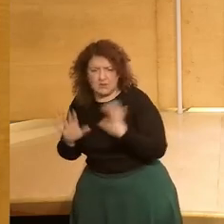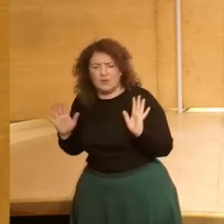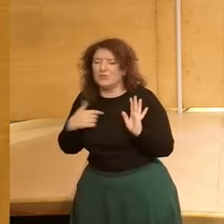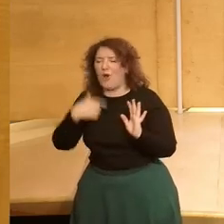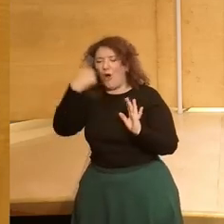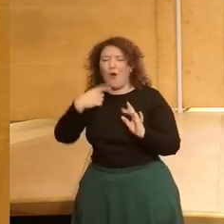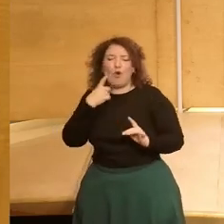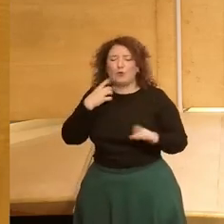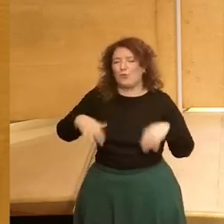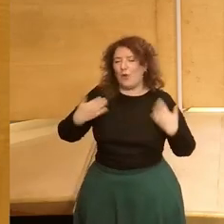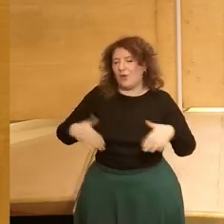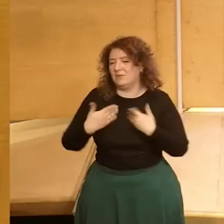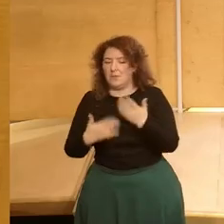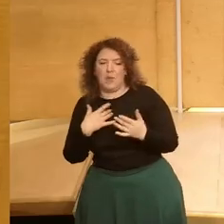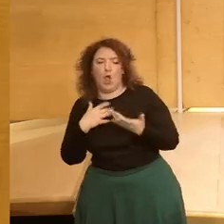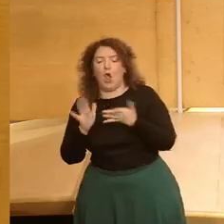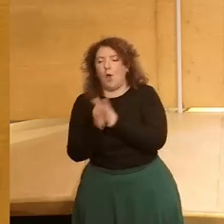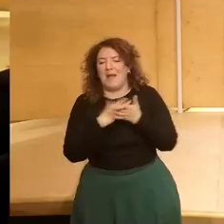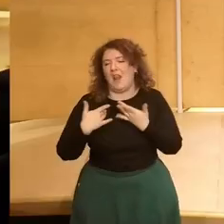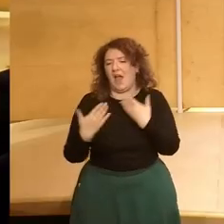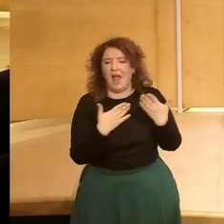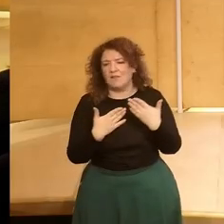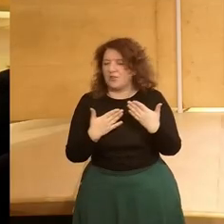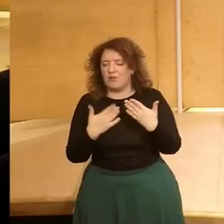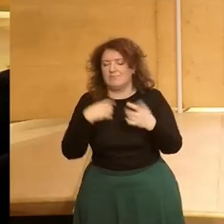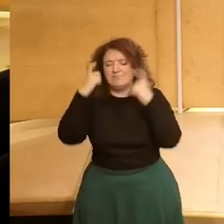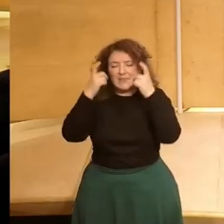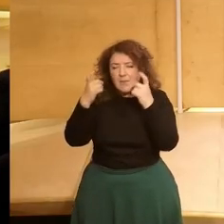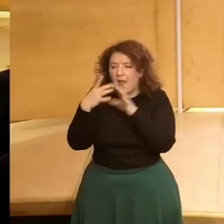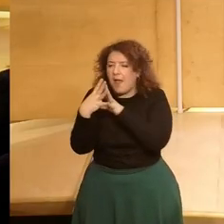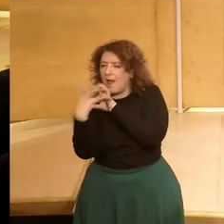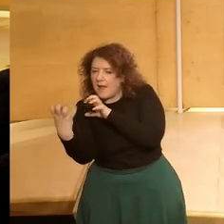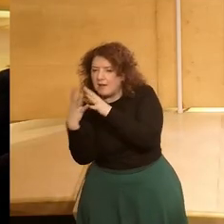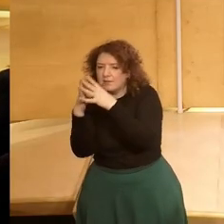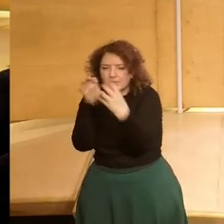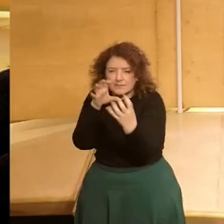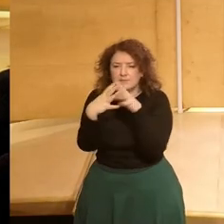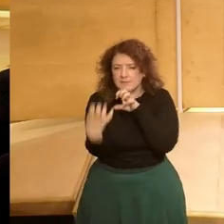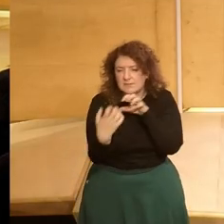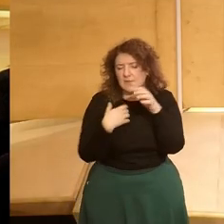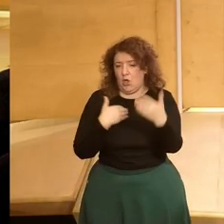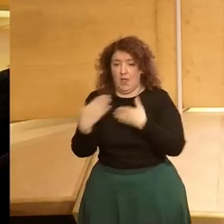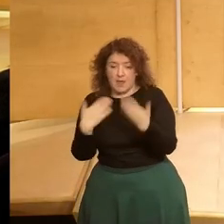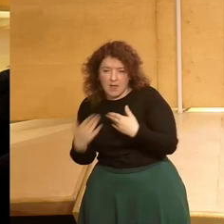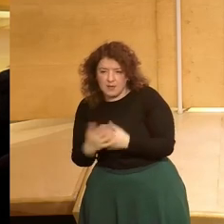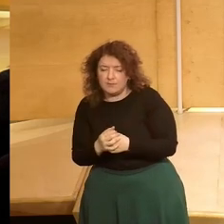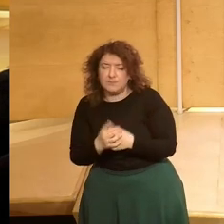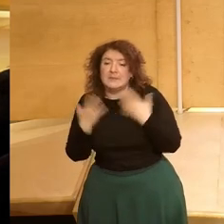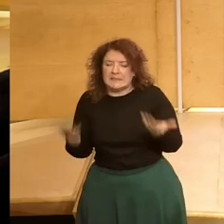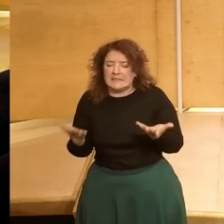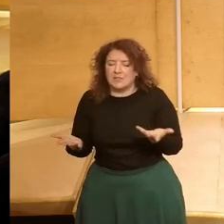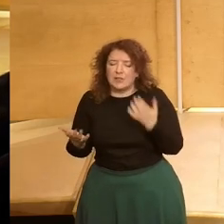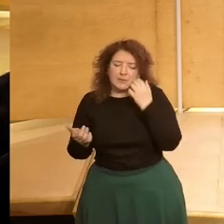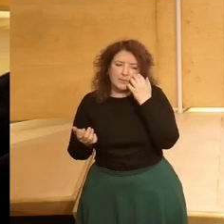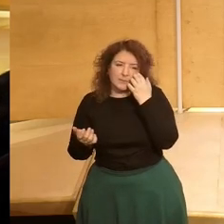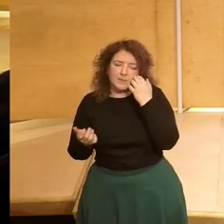hablar como tú hablas en el día a día como yo hablo con mis compañeros sino hablar entendiéndote con la otra persona y yo creo que